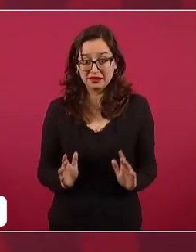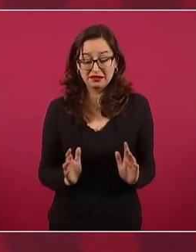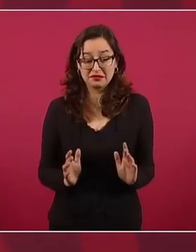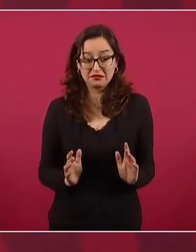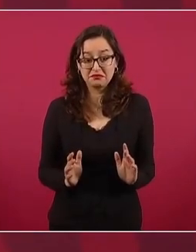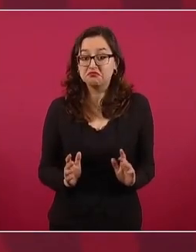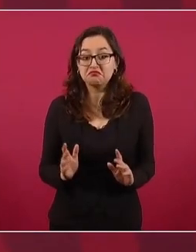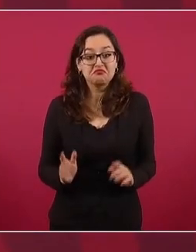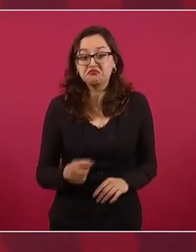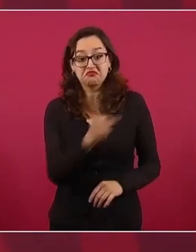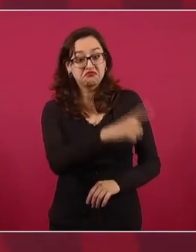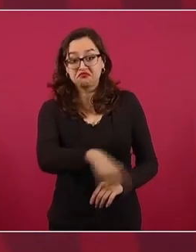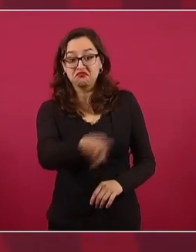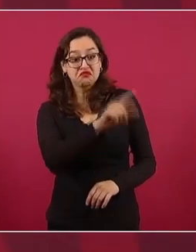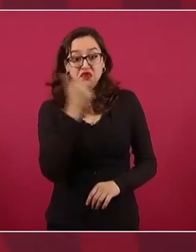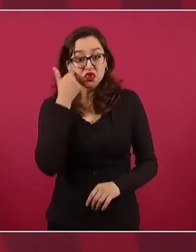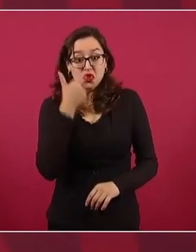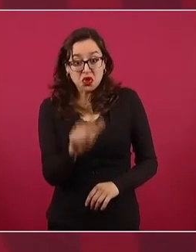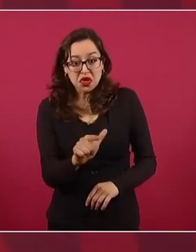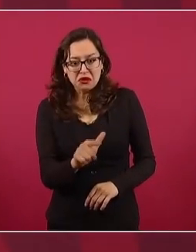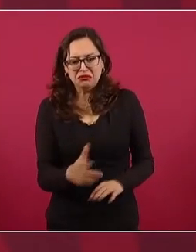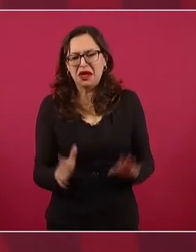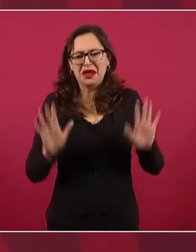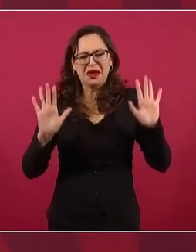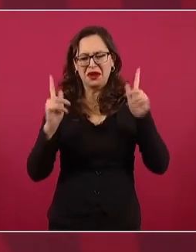como lo hicieron los de Tamaulipas